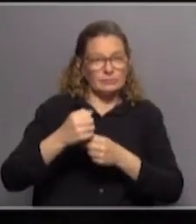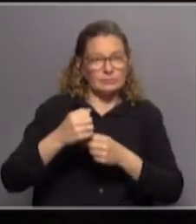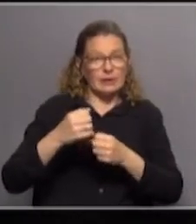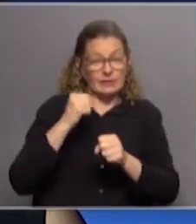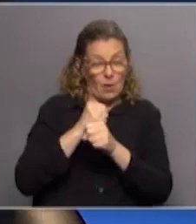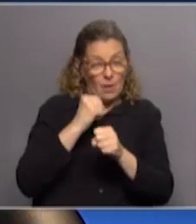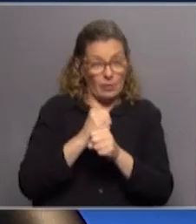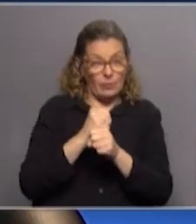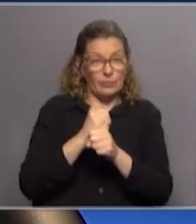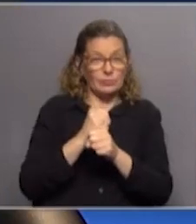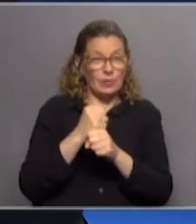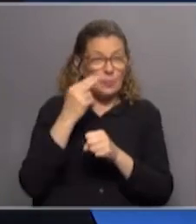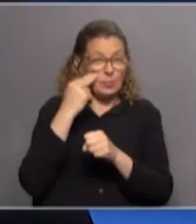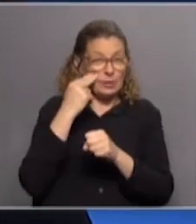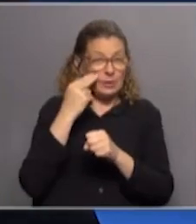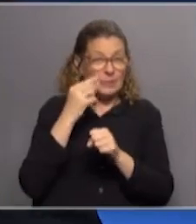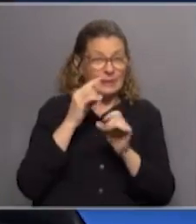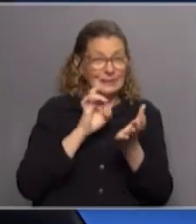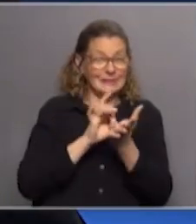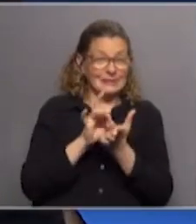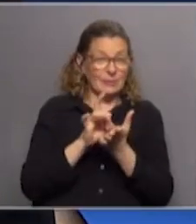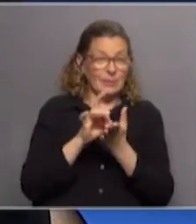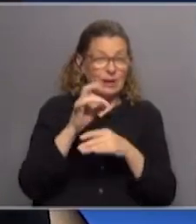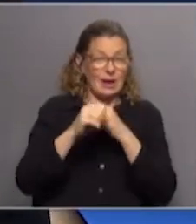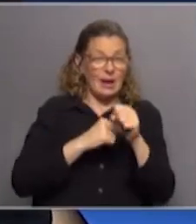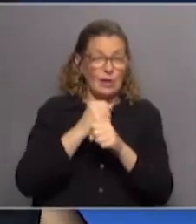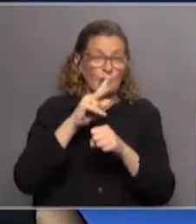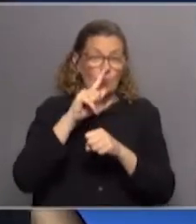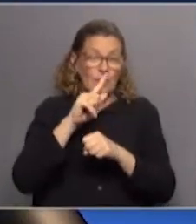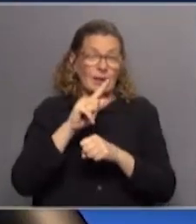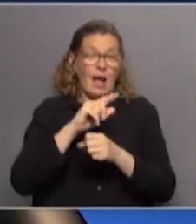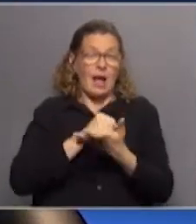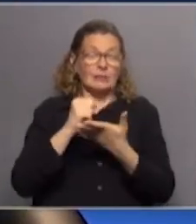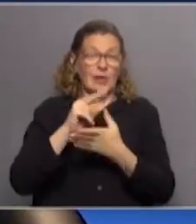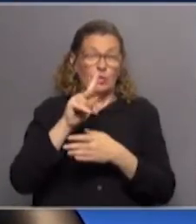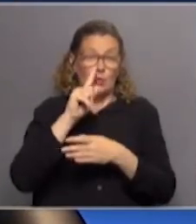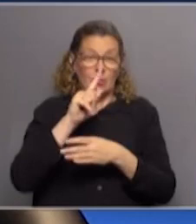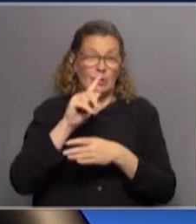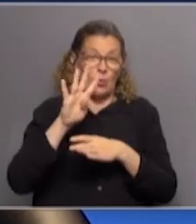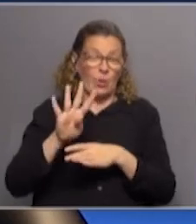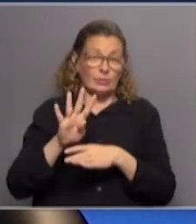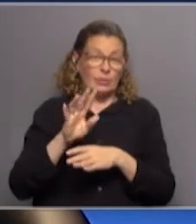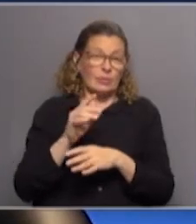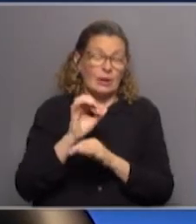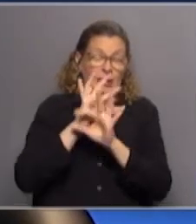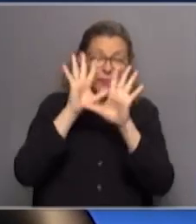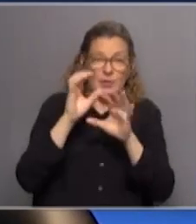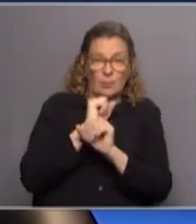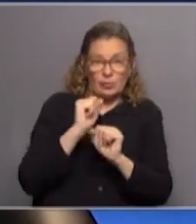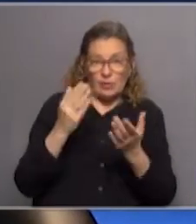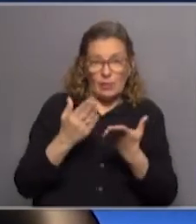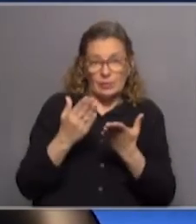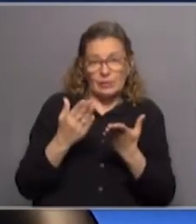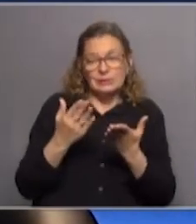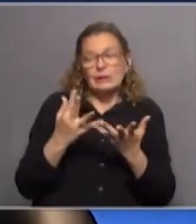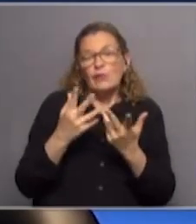puestos de trabajo cuando el sistema colapsaba entre 2000 y 2004 debería ser claramente posible hacerlo ahora el